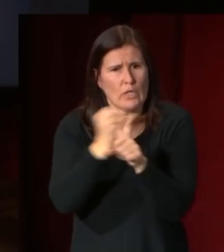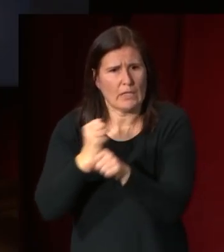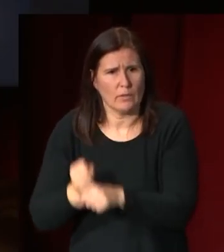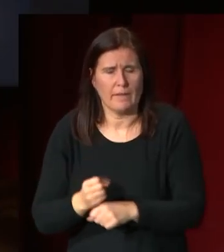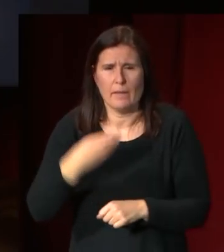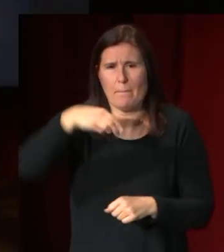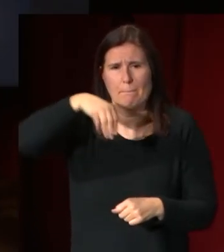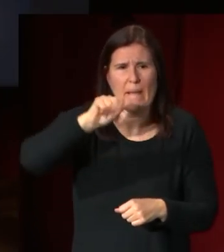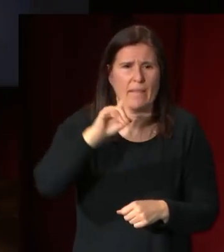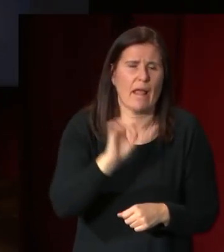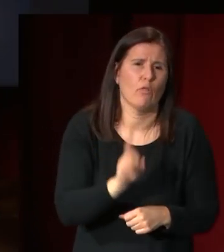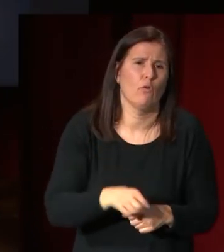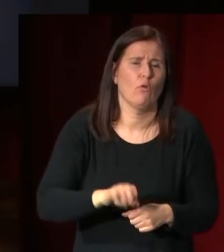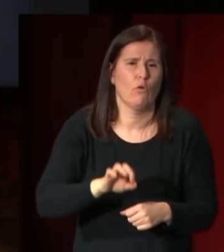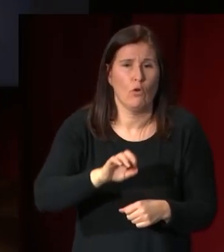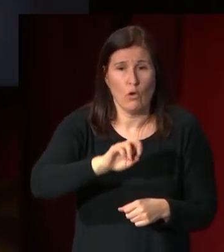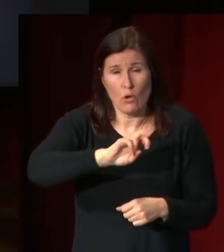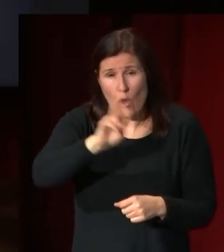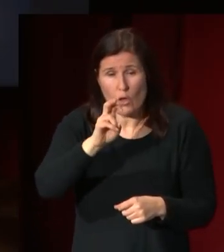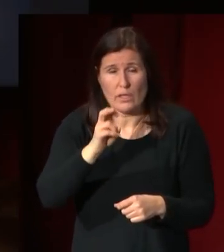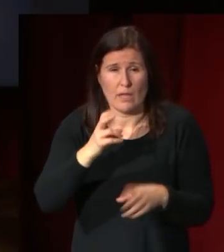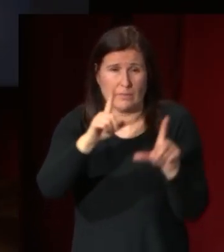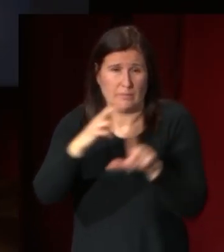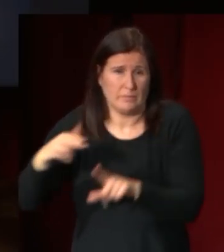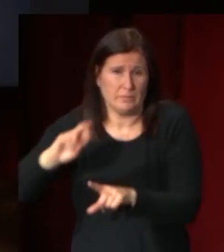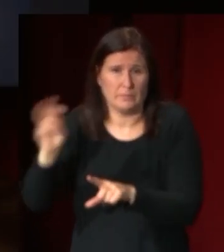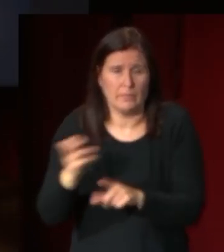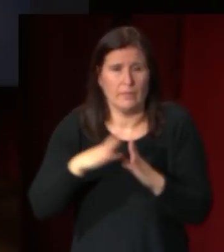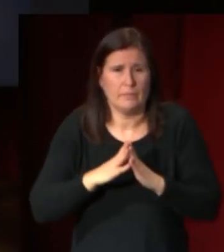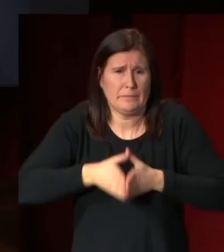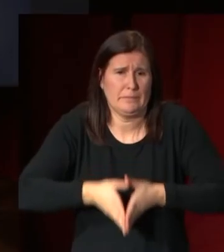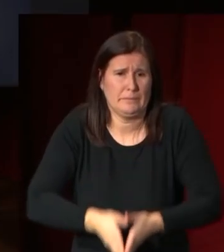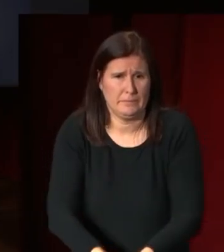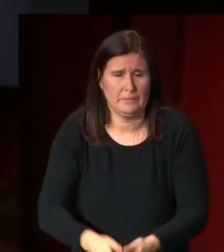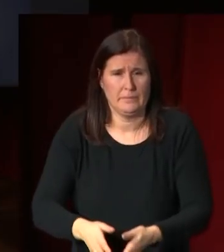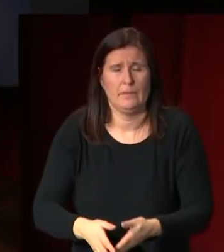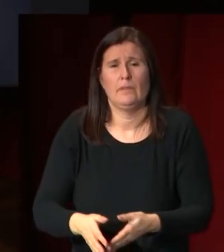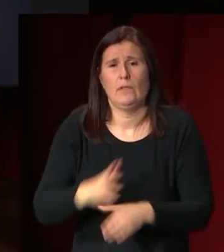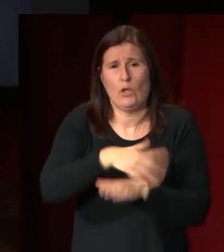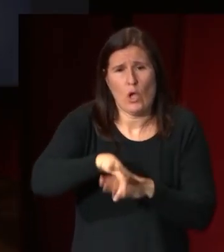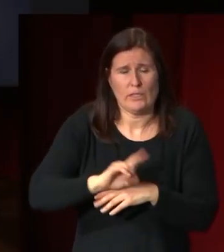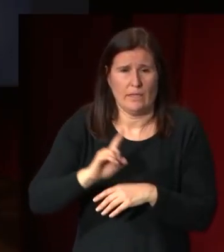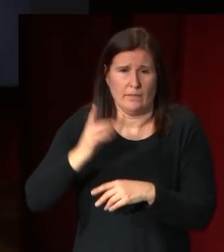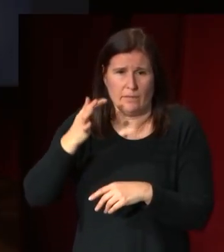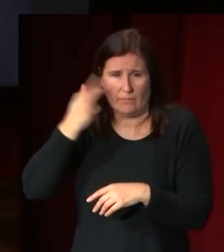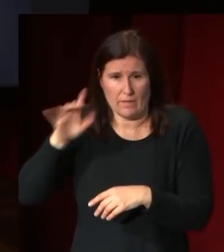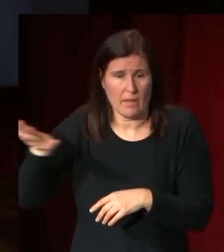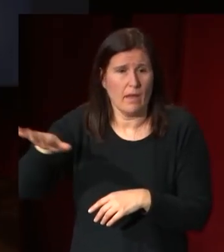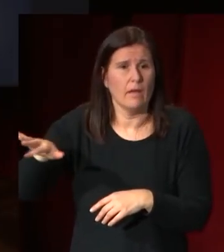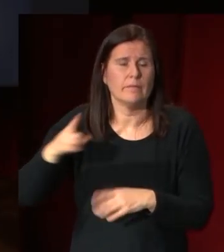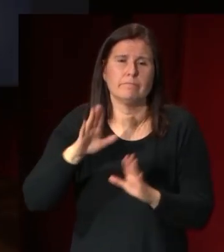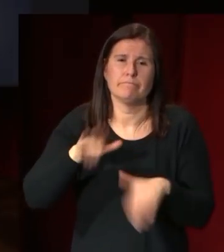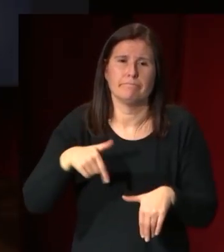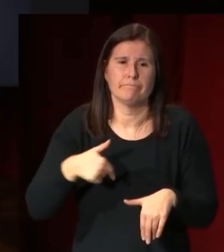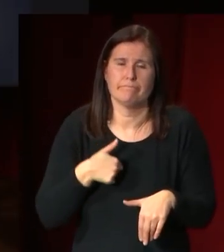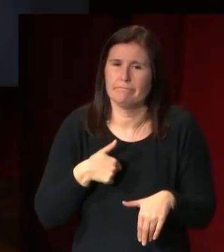Madrazo y otras pinturas se hunde en las costas de Marsella está varios días tienen que sacar las obras evidentemente pues con todo el